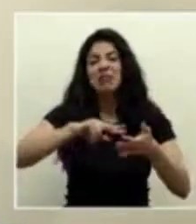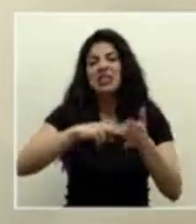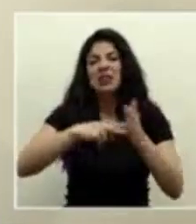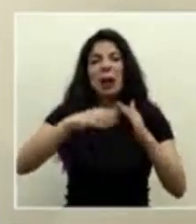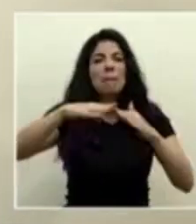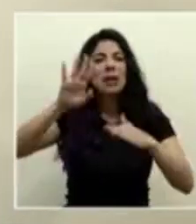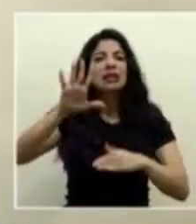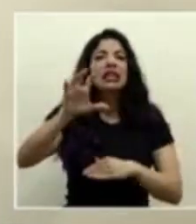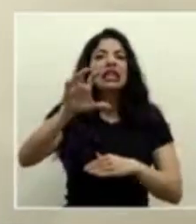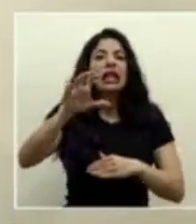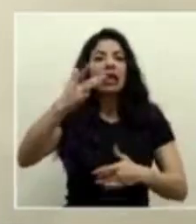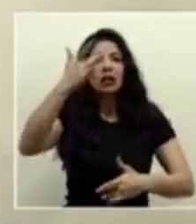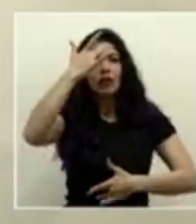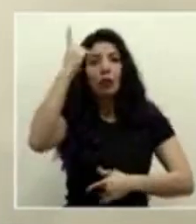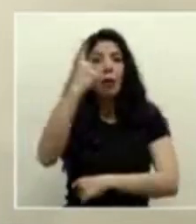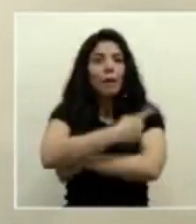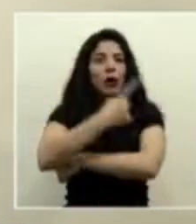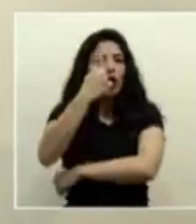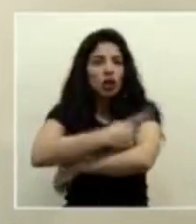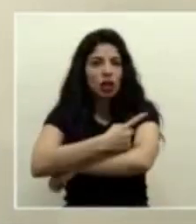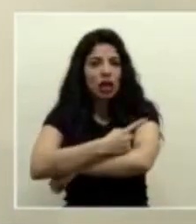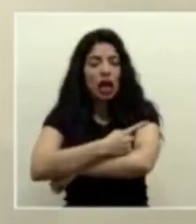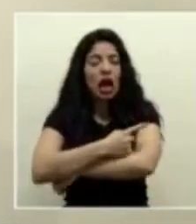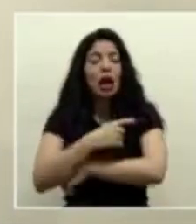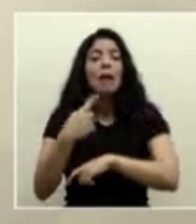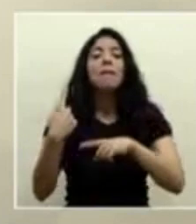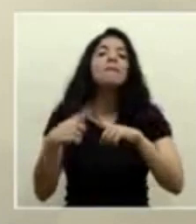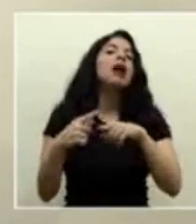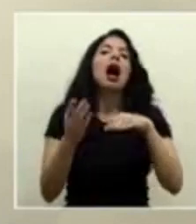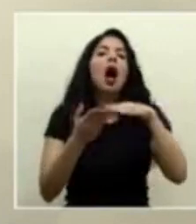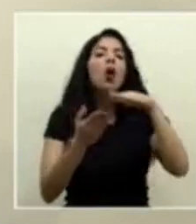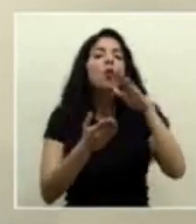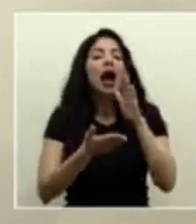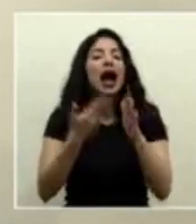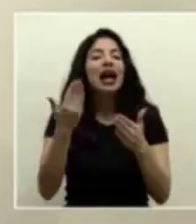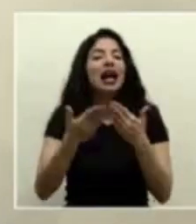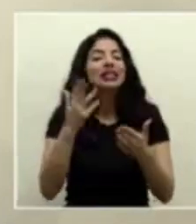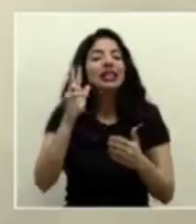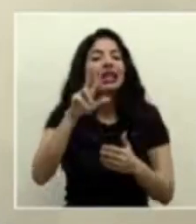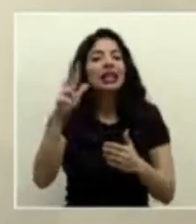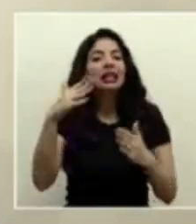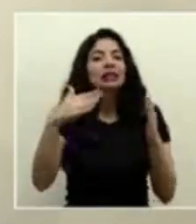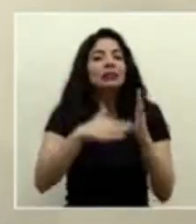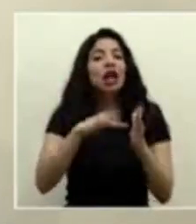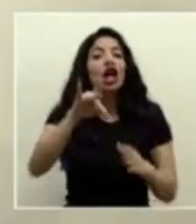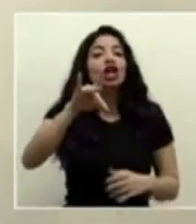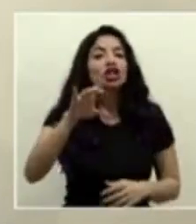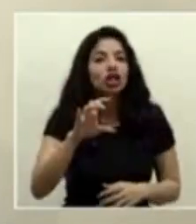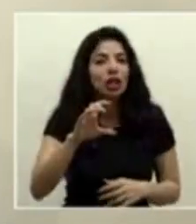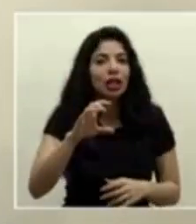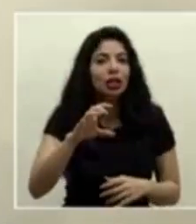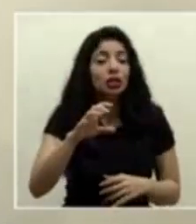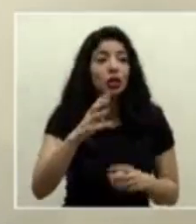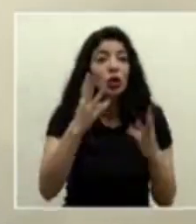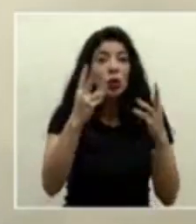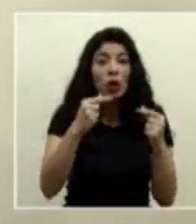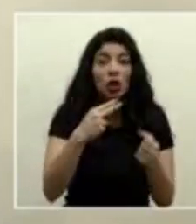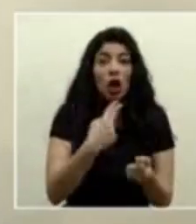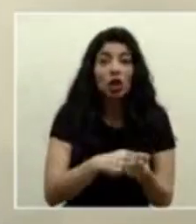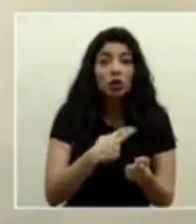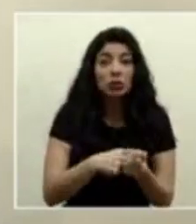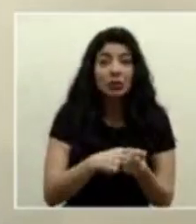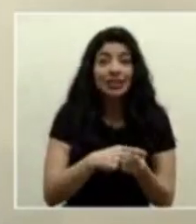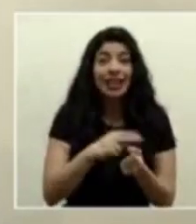casos diarios para que ustedes tengan una idea y un acumulado cercano a 33,800, las hospitalizaciones podrían